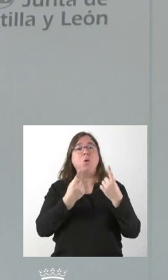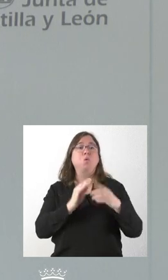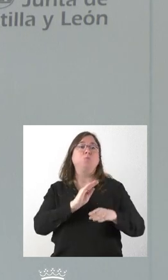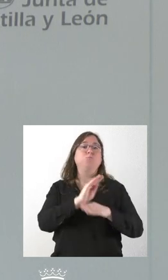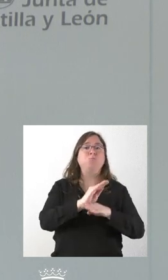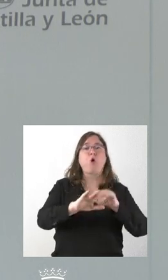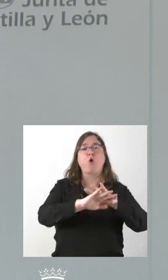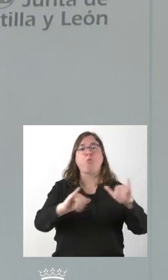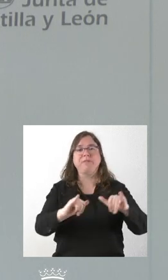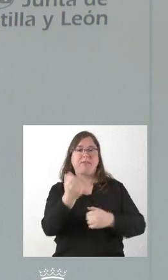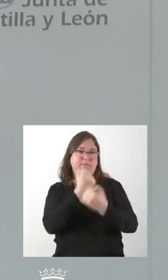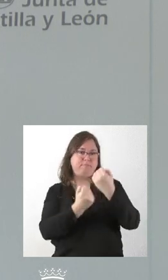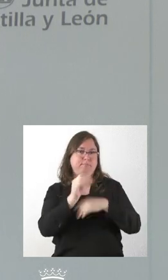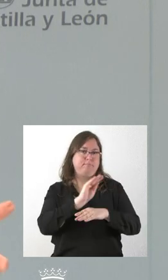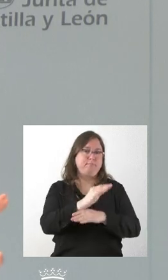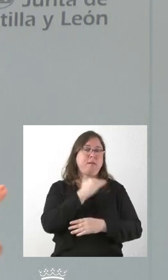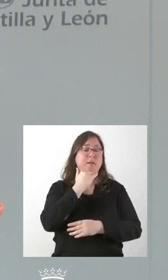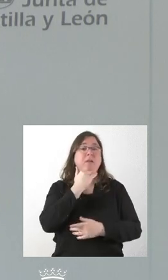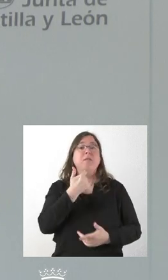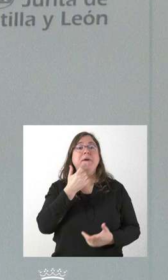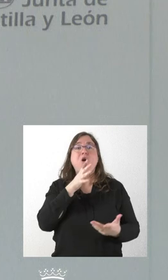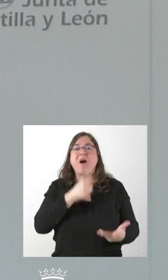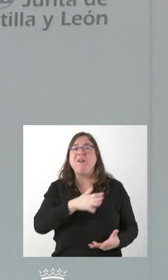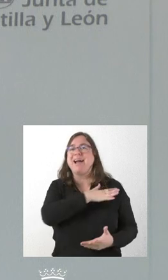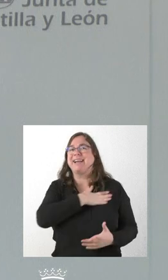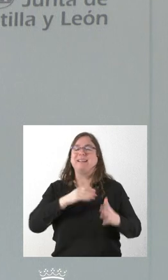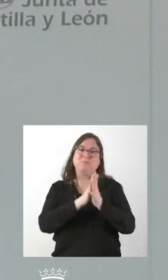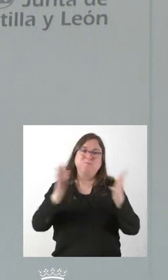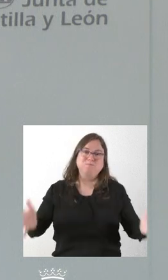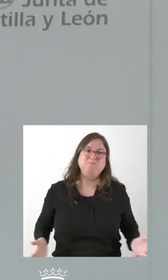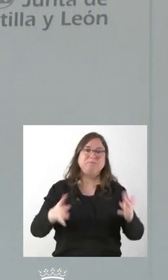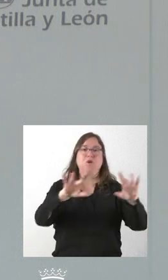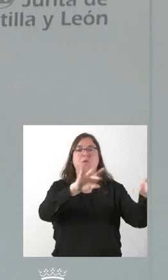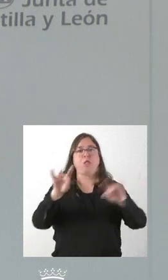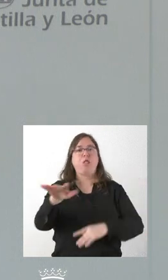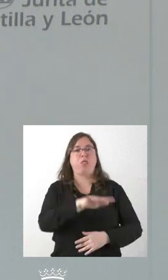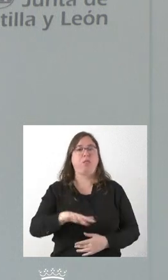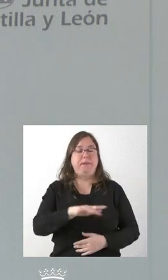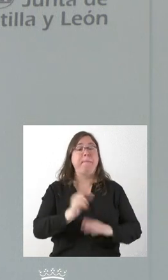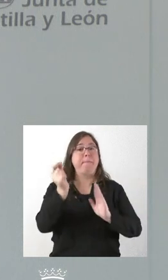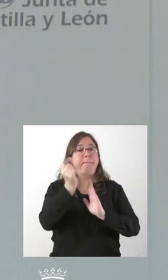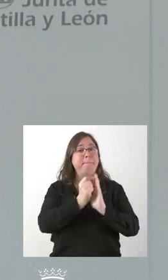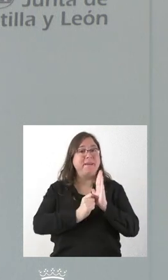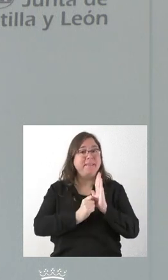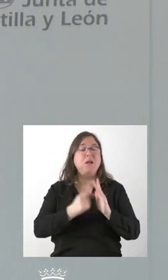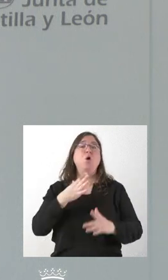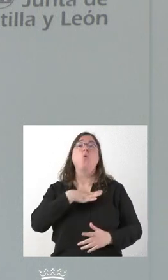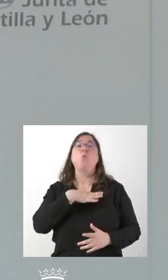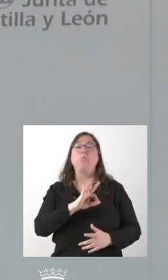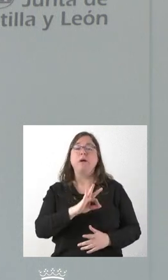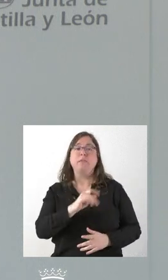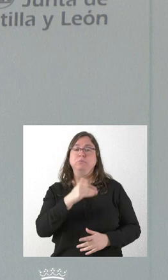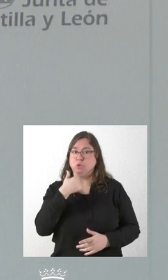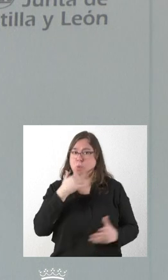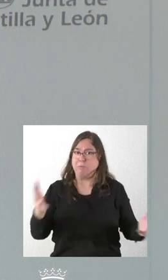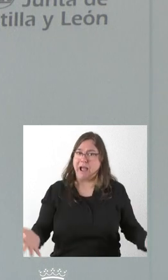compensación económica por los daños causados, pero lo que tenemos ahora es también de relanzar esta zona. Creemos que este tipo de medidas pueden contribuir a ello y yo